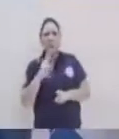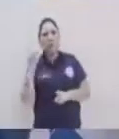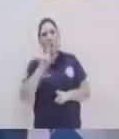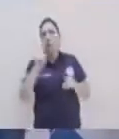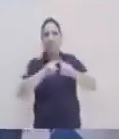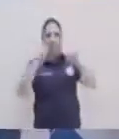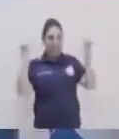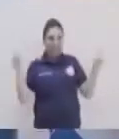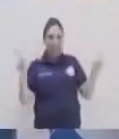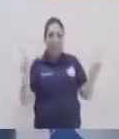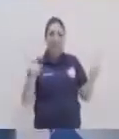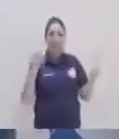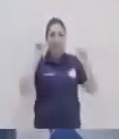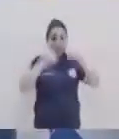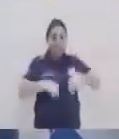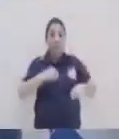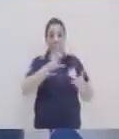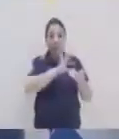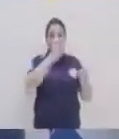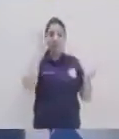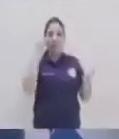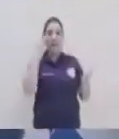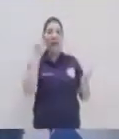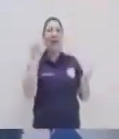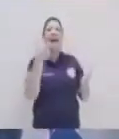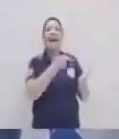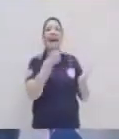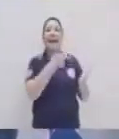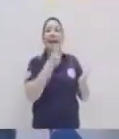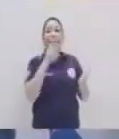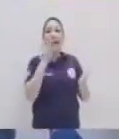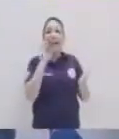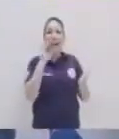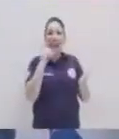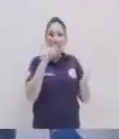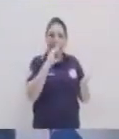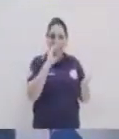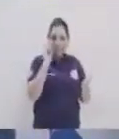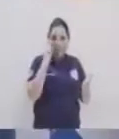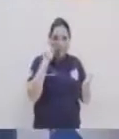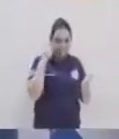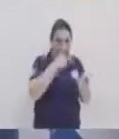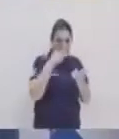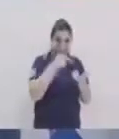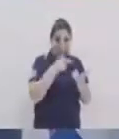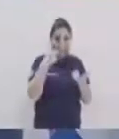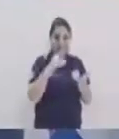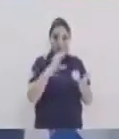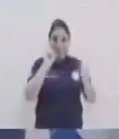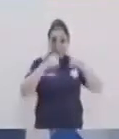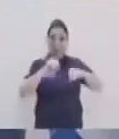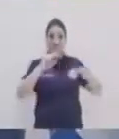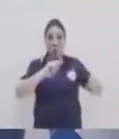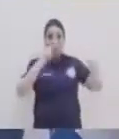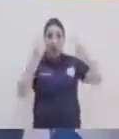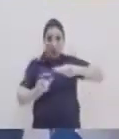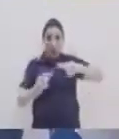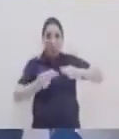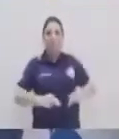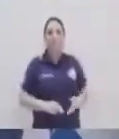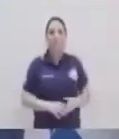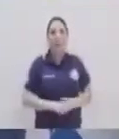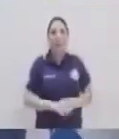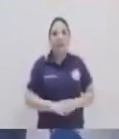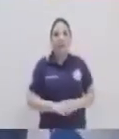Exacto. Entonces, saber restablecer bien de qué reacción, o sea, de qué acción esa es la reacción que estamos viendo, ¿verdad? Para